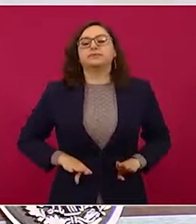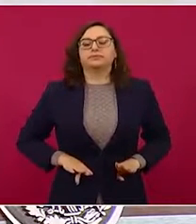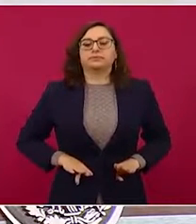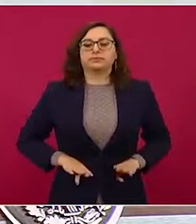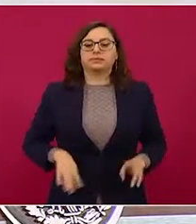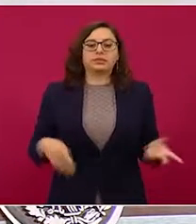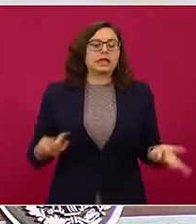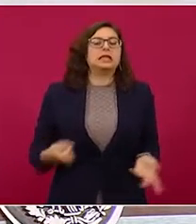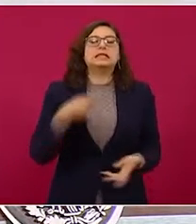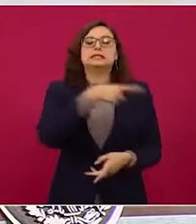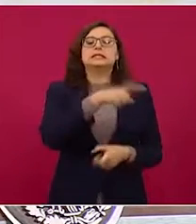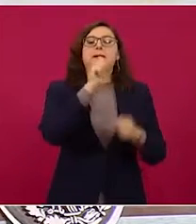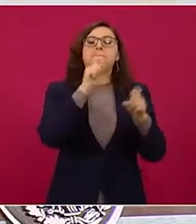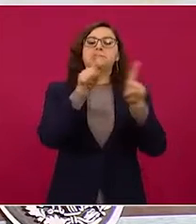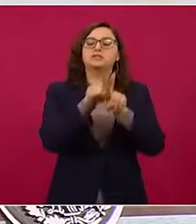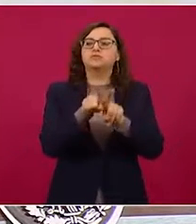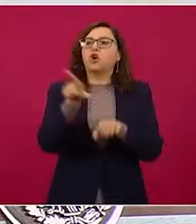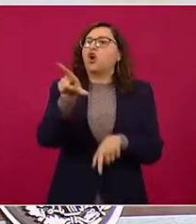de todo al gobierno.